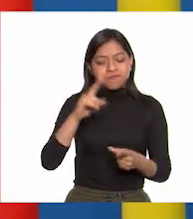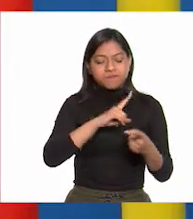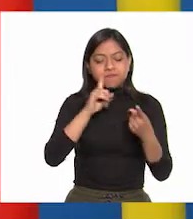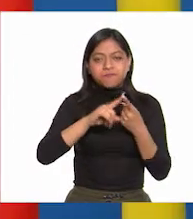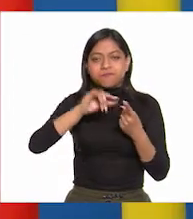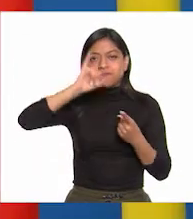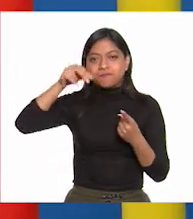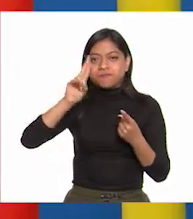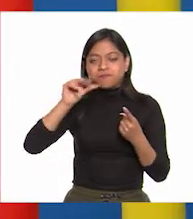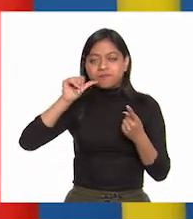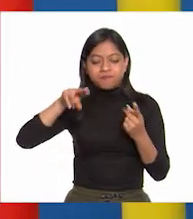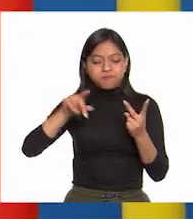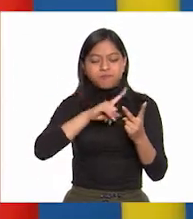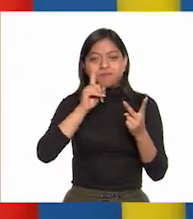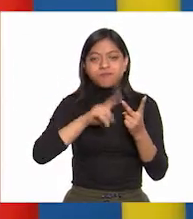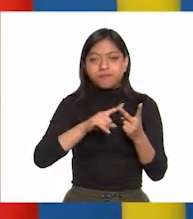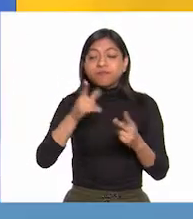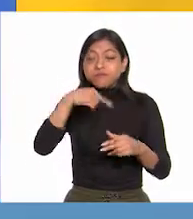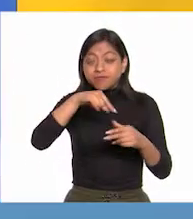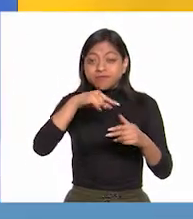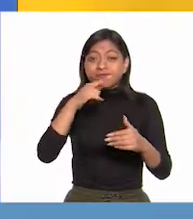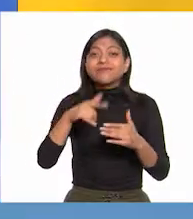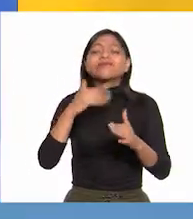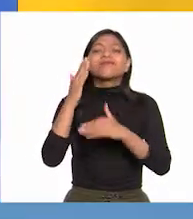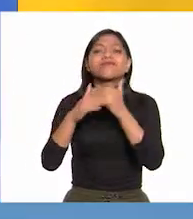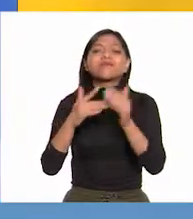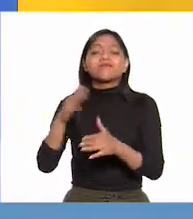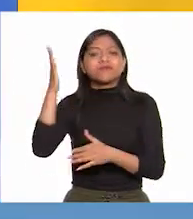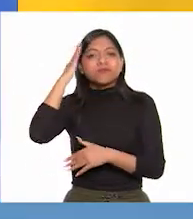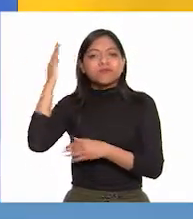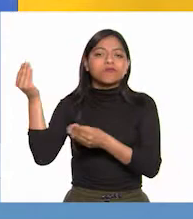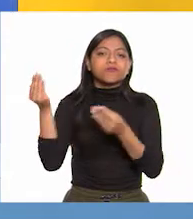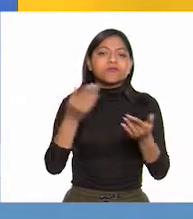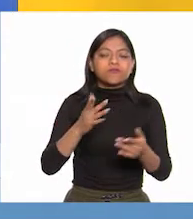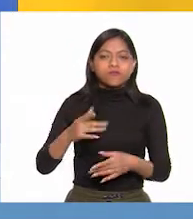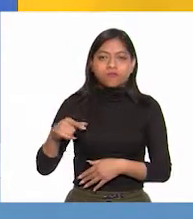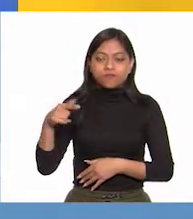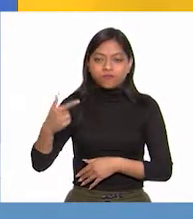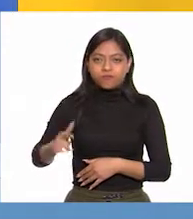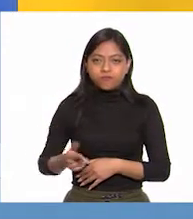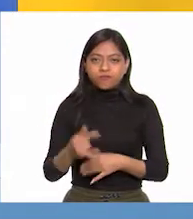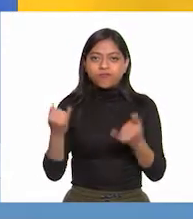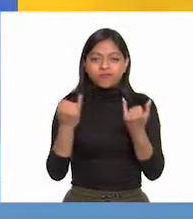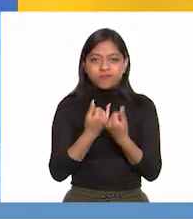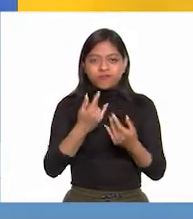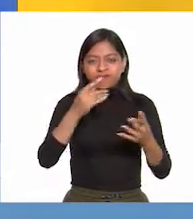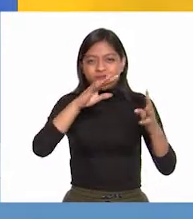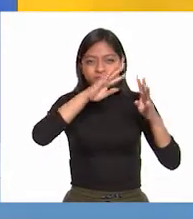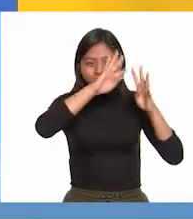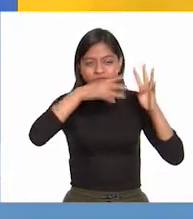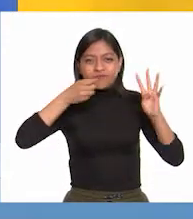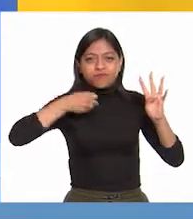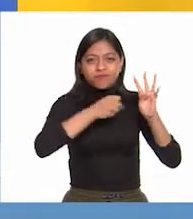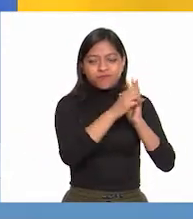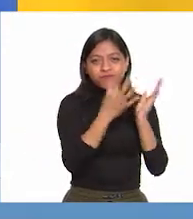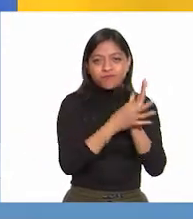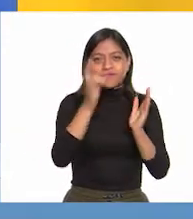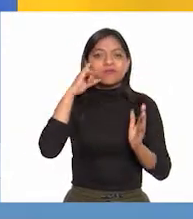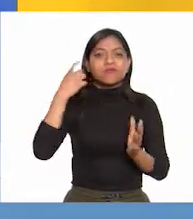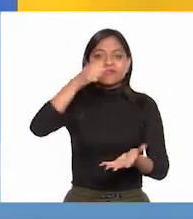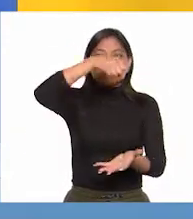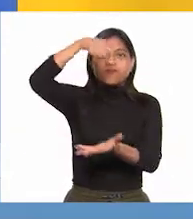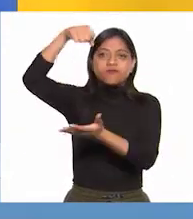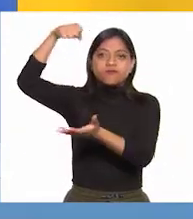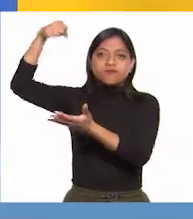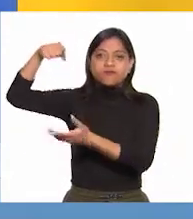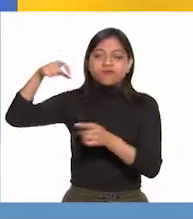Jiménez. Sus cabezas fueron trasladadas a Guanajuato y se colocaron dentro de jaulas de hierro para después ser colgadas en